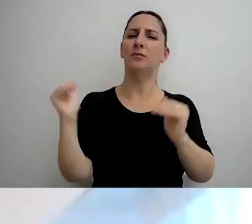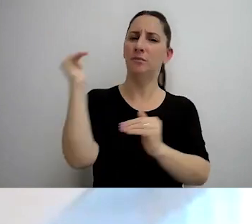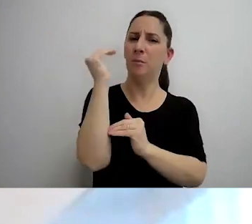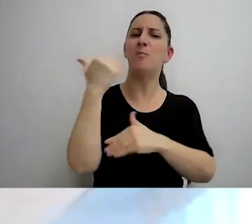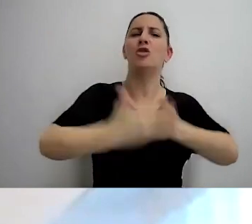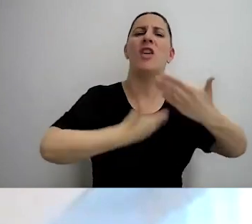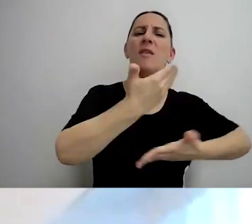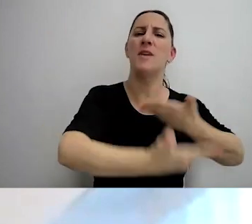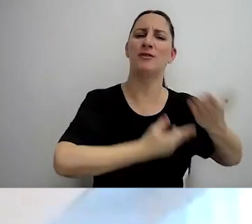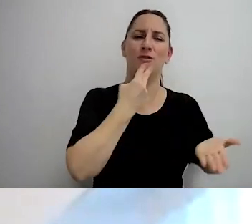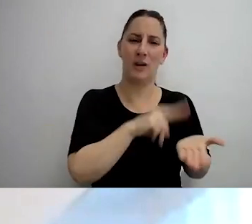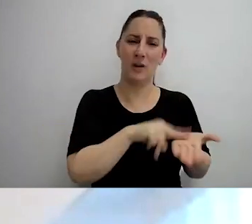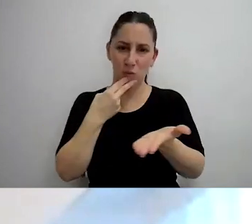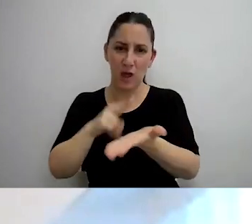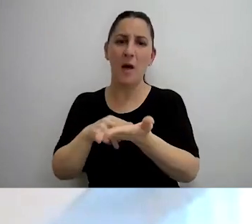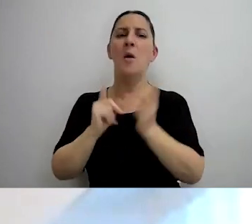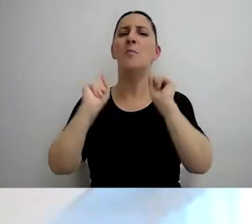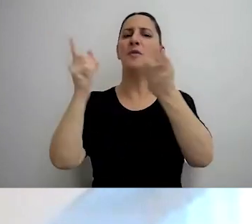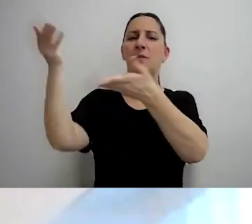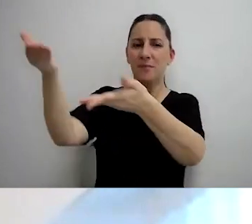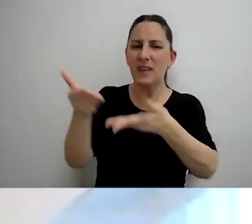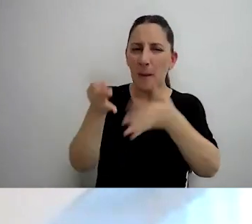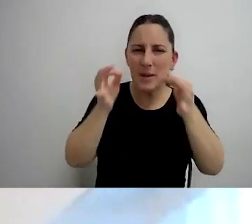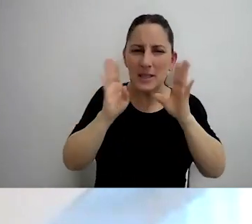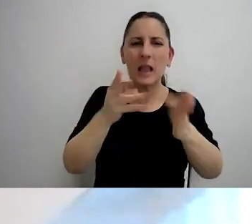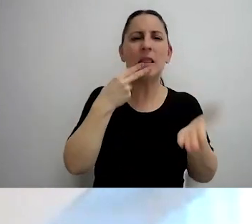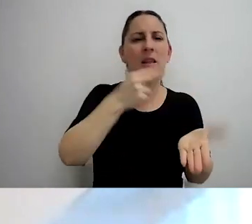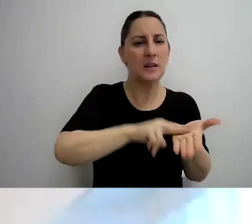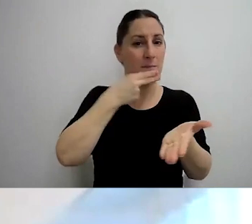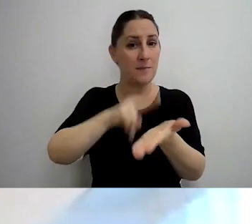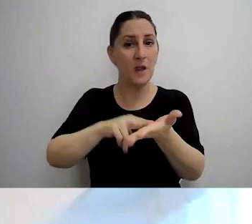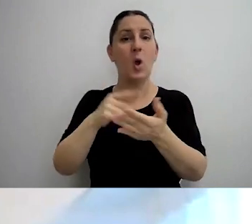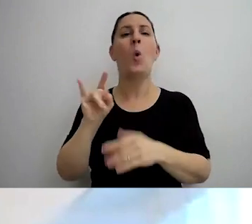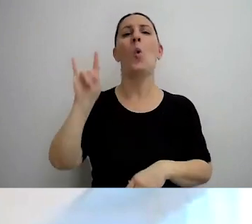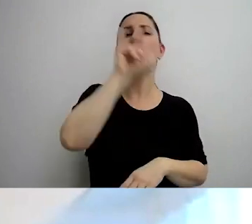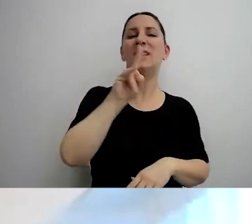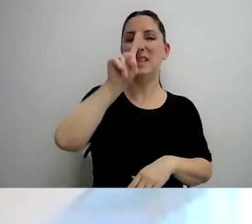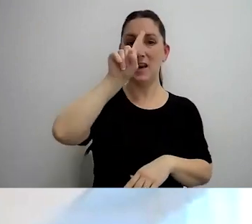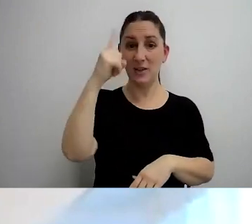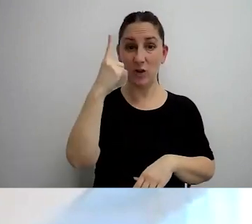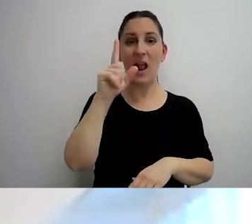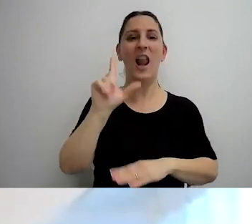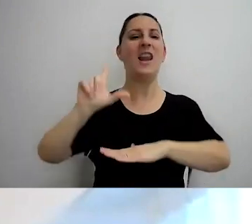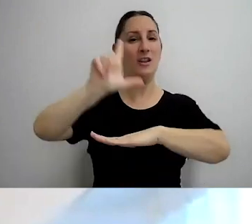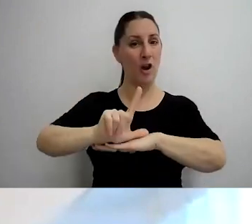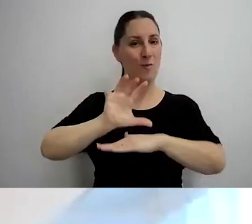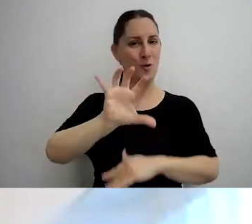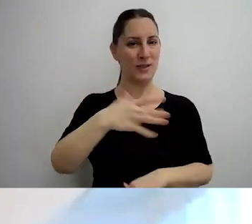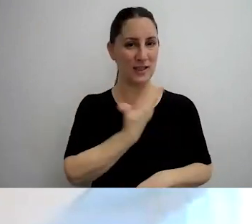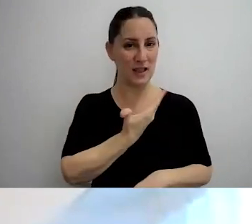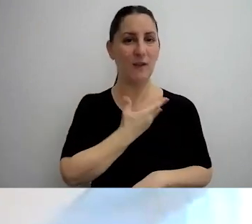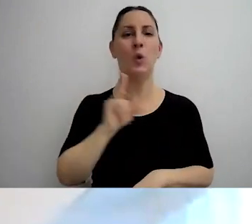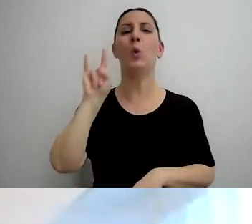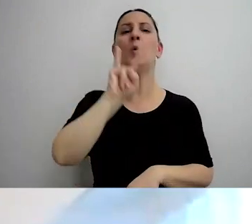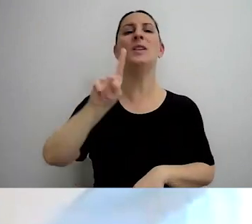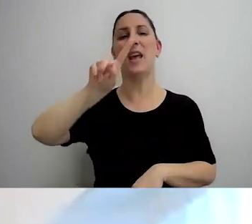tributario, profesora invitada de la especialización en tributación que se dicta en la Universidad Nacional del Litoral Santa Fe y en la Universidad